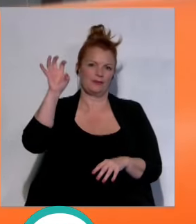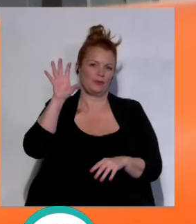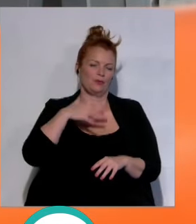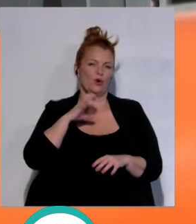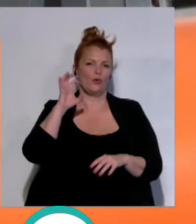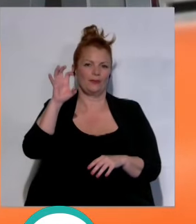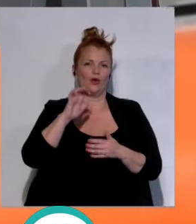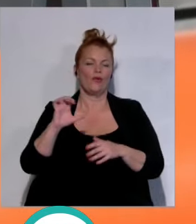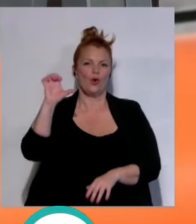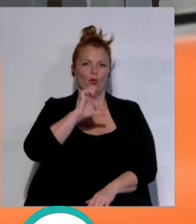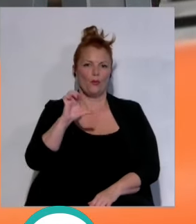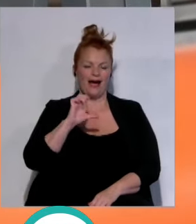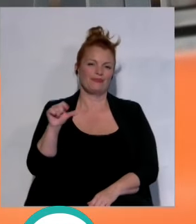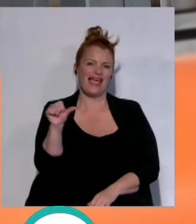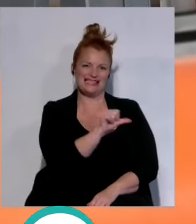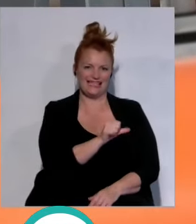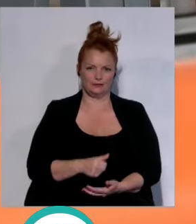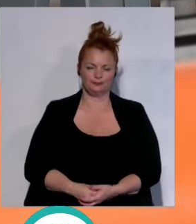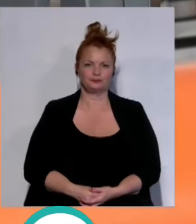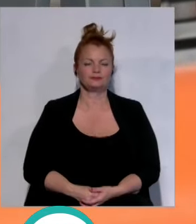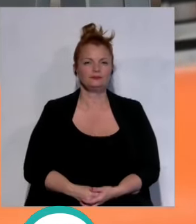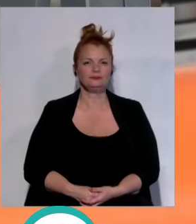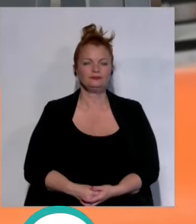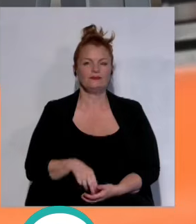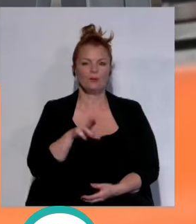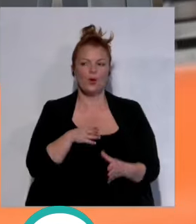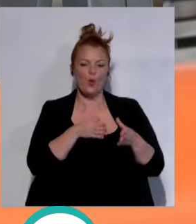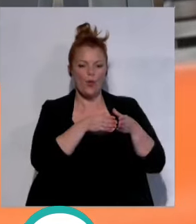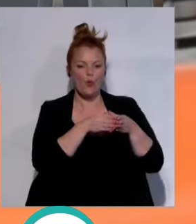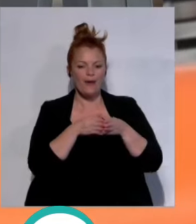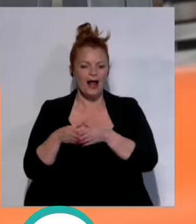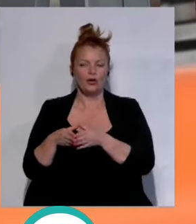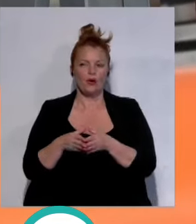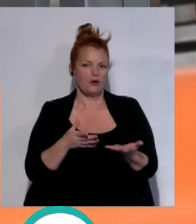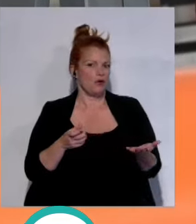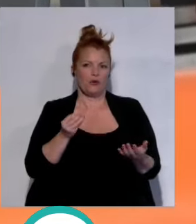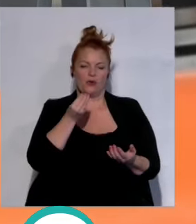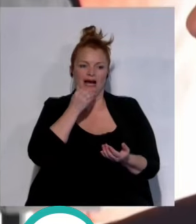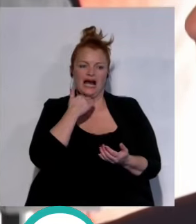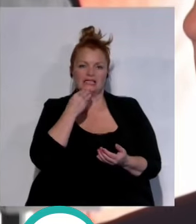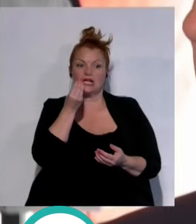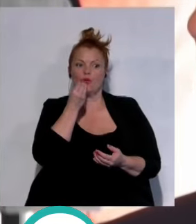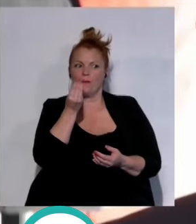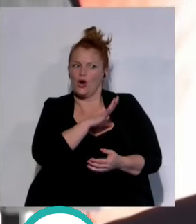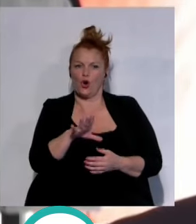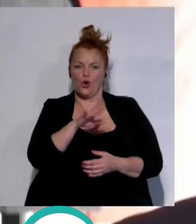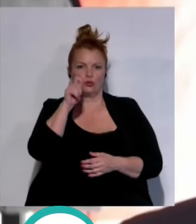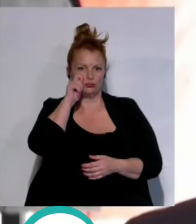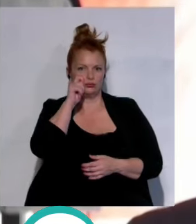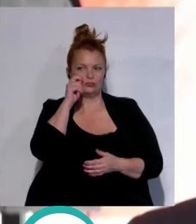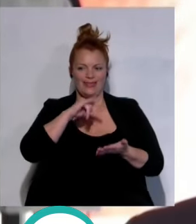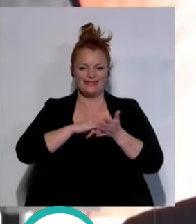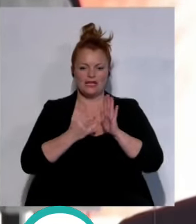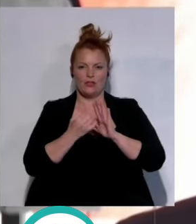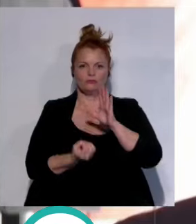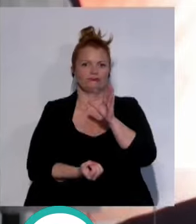Este que es un barco ahora mismo de los más punteros que hay en España en el tema turístico es un barco diseñado por